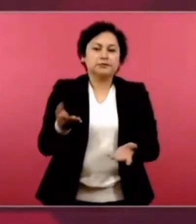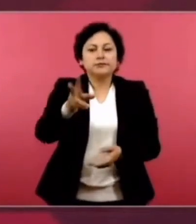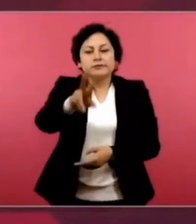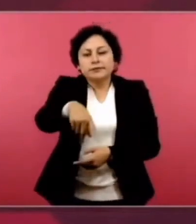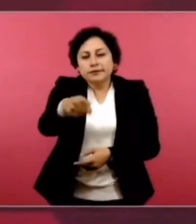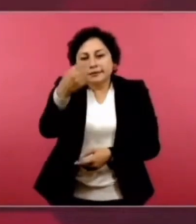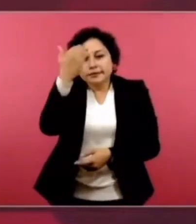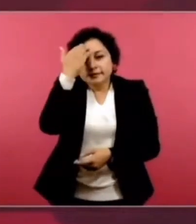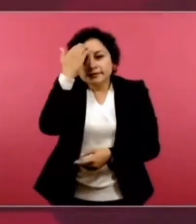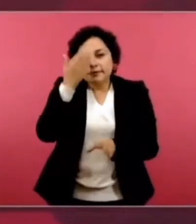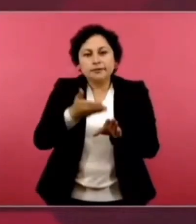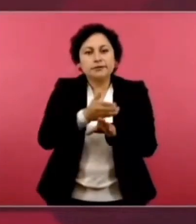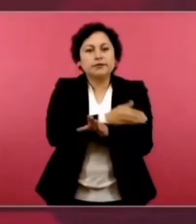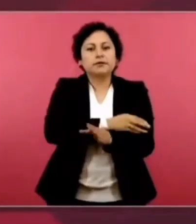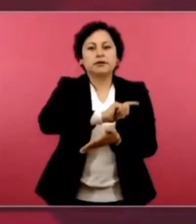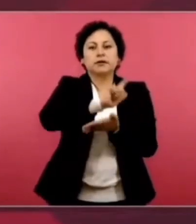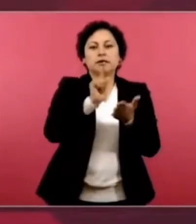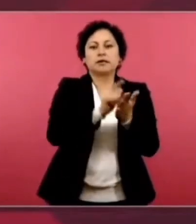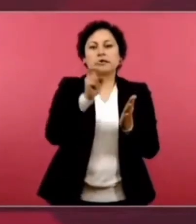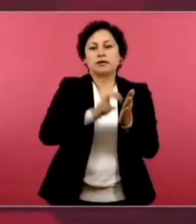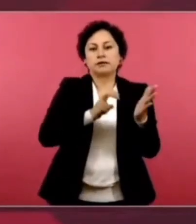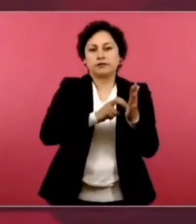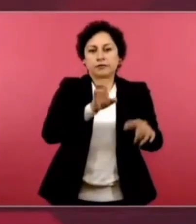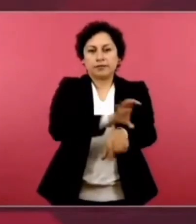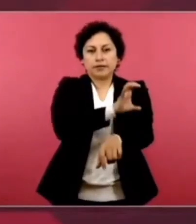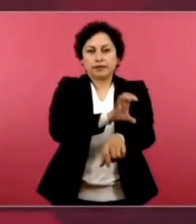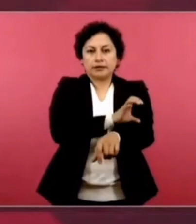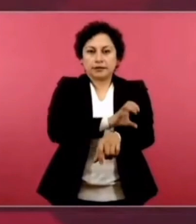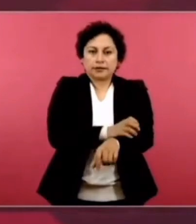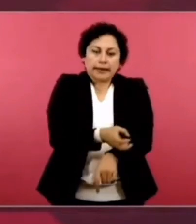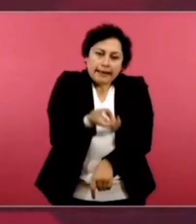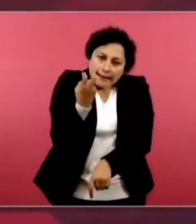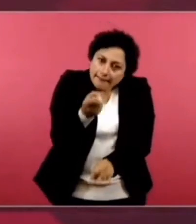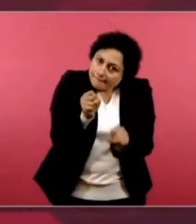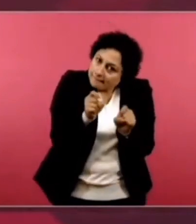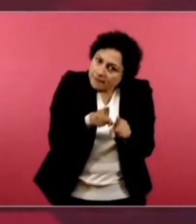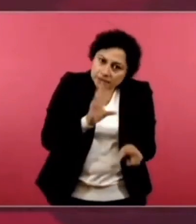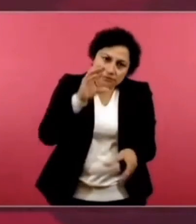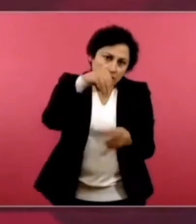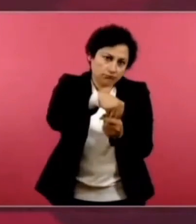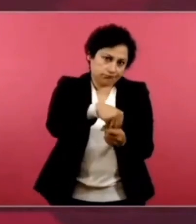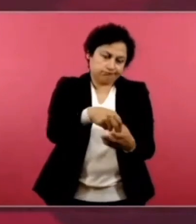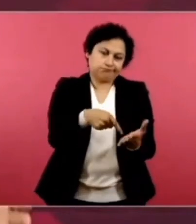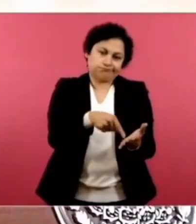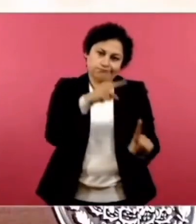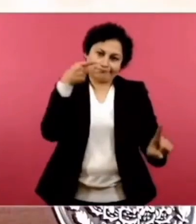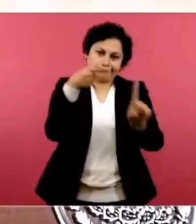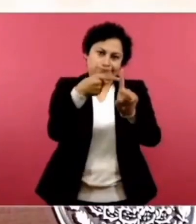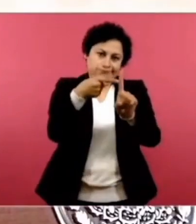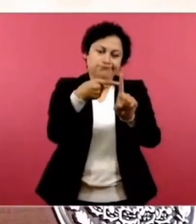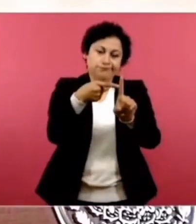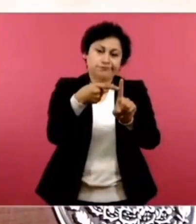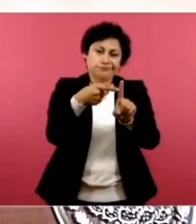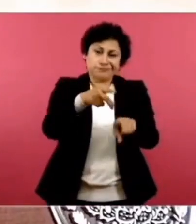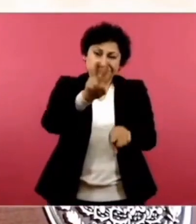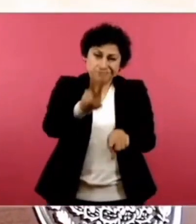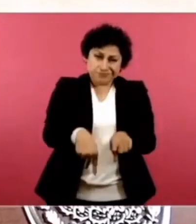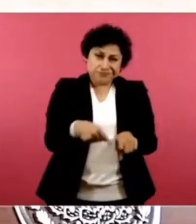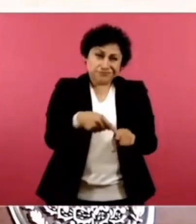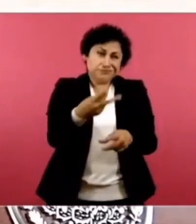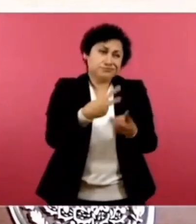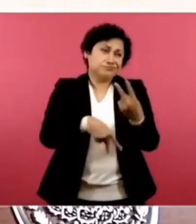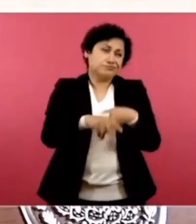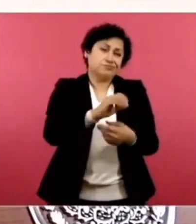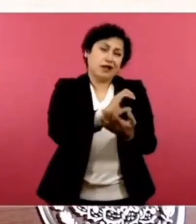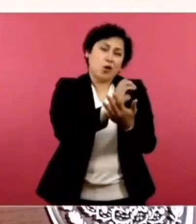llevaba ese propósito y lograron entregar así como el 20%